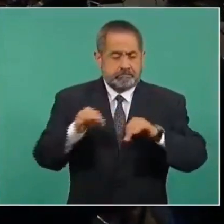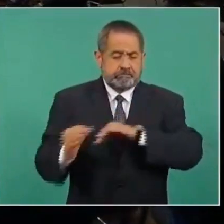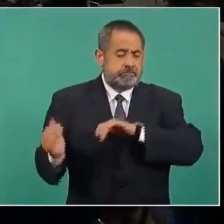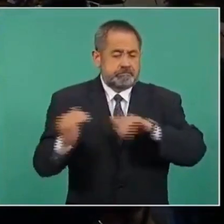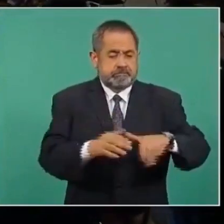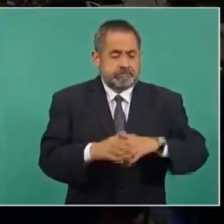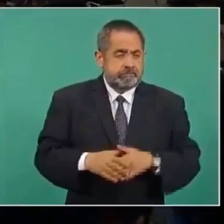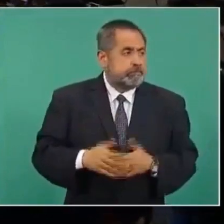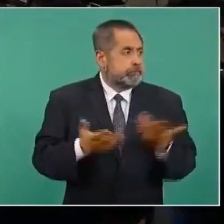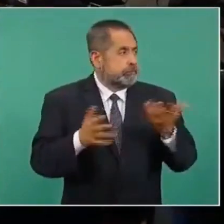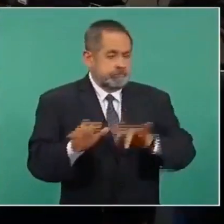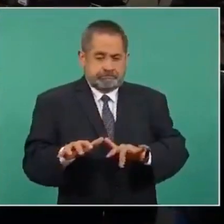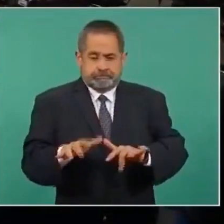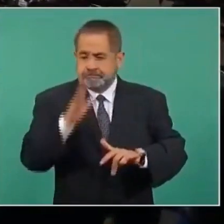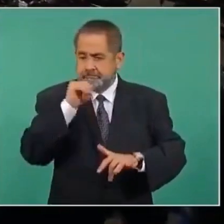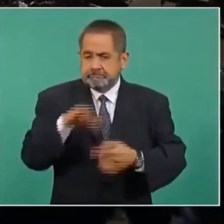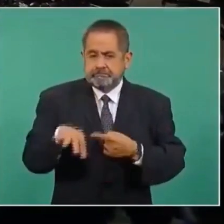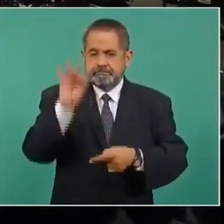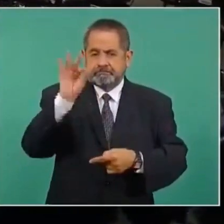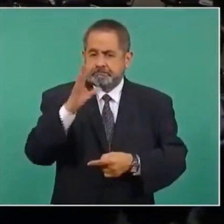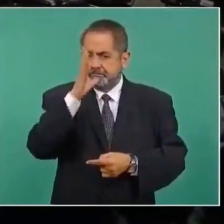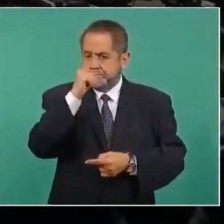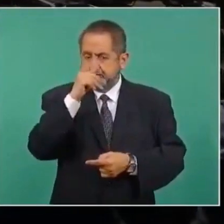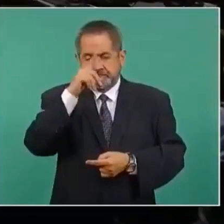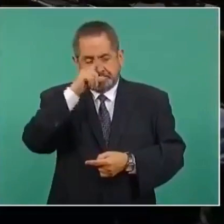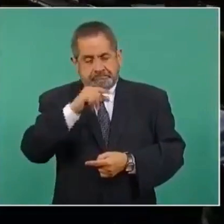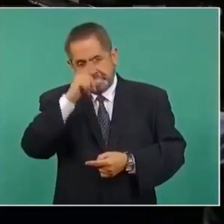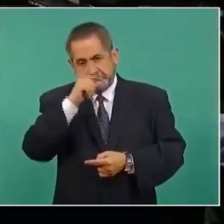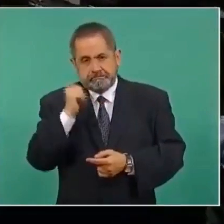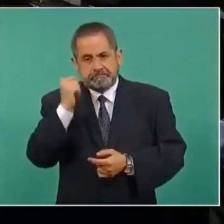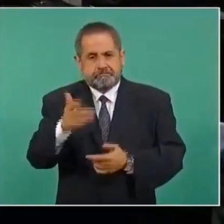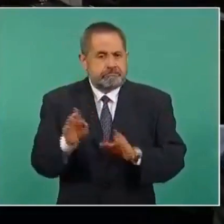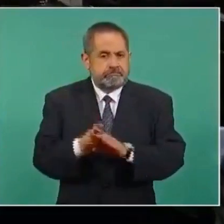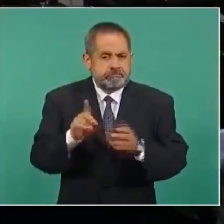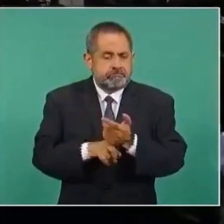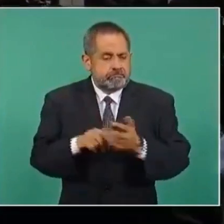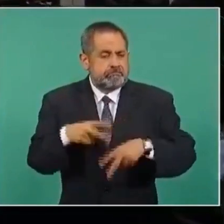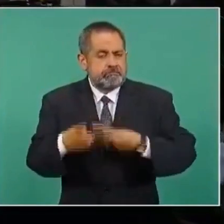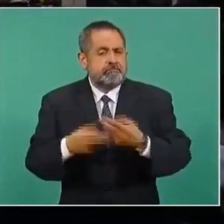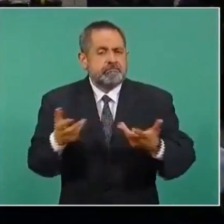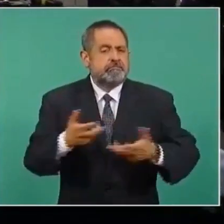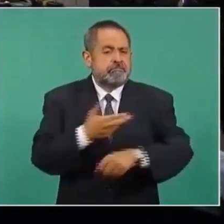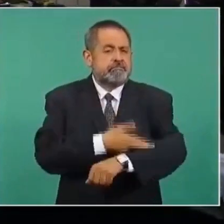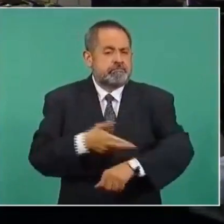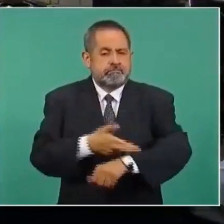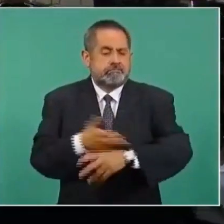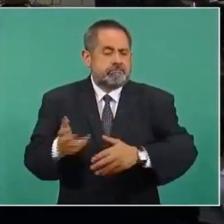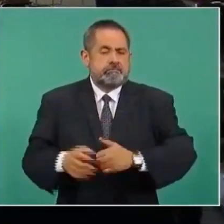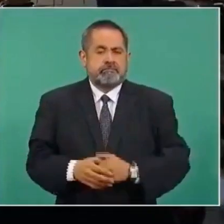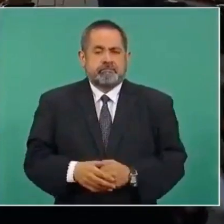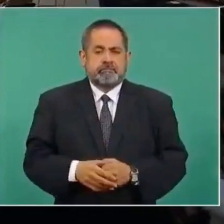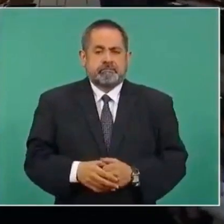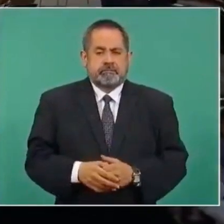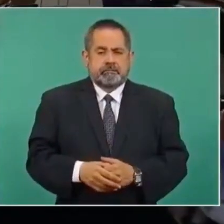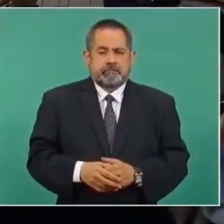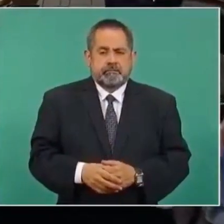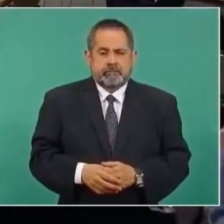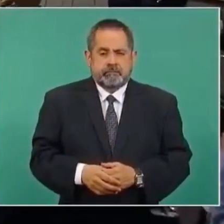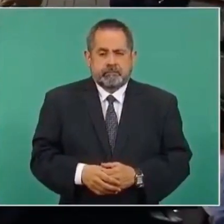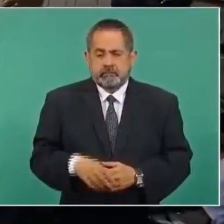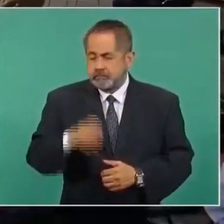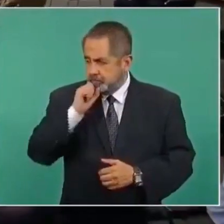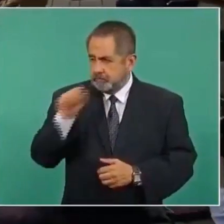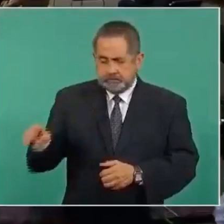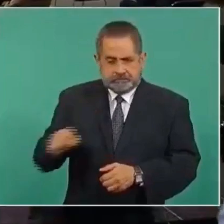presencial y algunos de ellos todavía no lo tienen. No sé si nos pudieran platicar qué se puede hacer al respecto. Gracias. También.